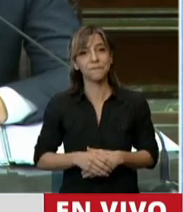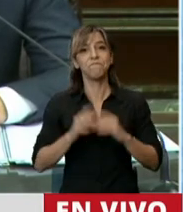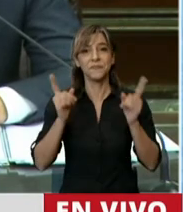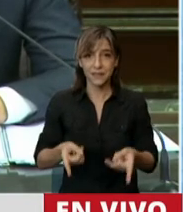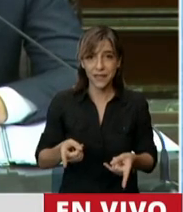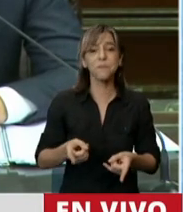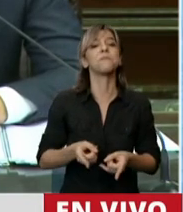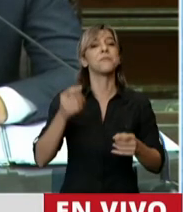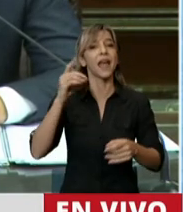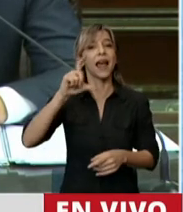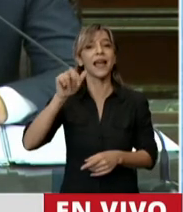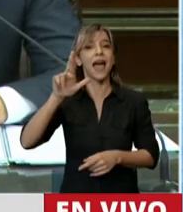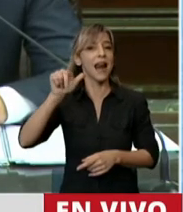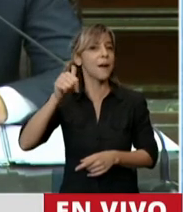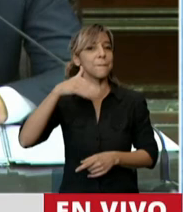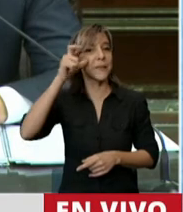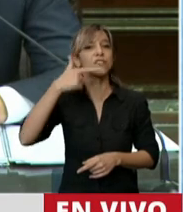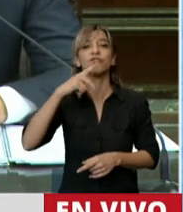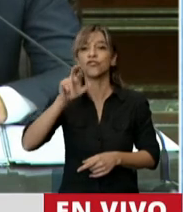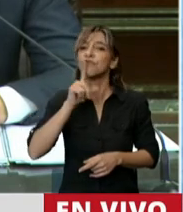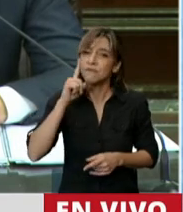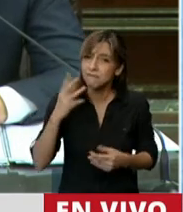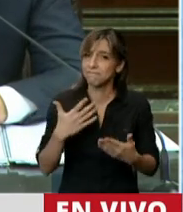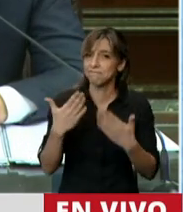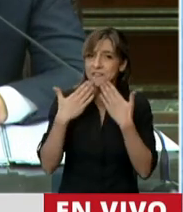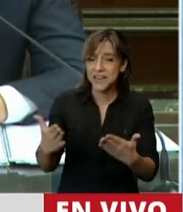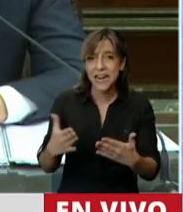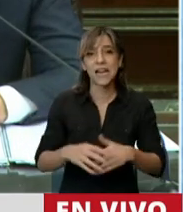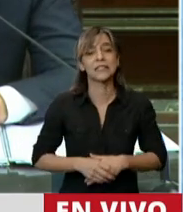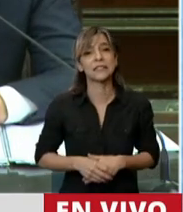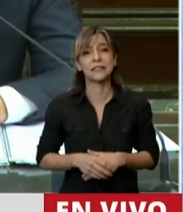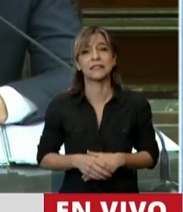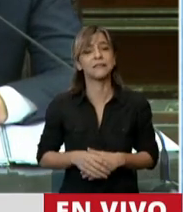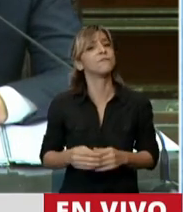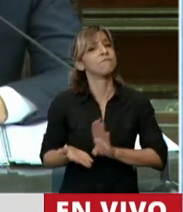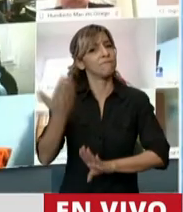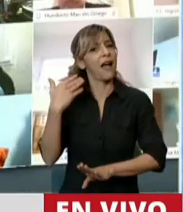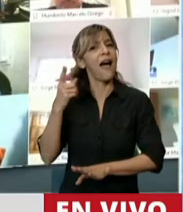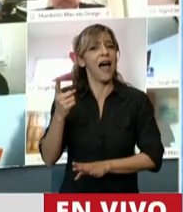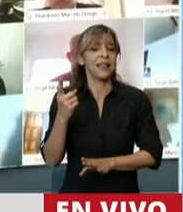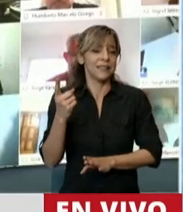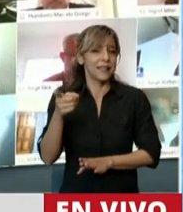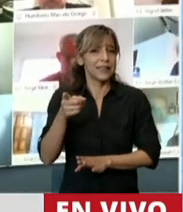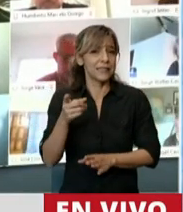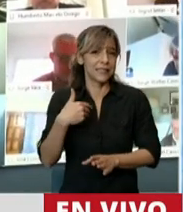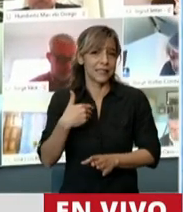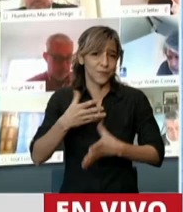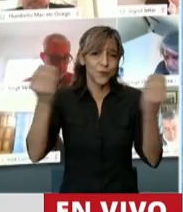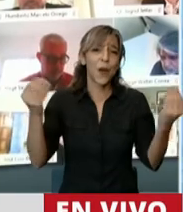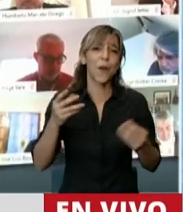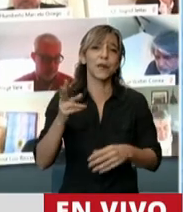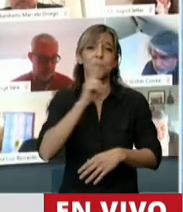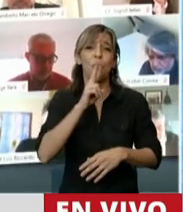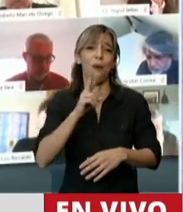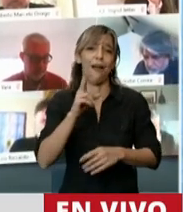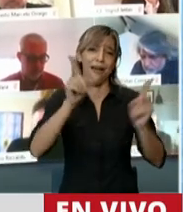Carla, sos una mujer admirable, que no solamente ha recibido la injusticia de los golpes que nos dan a las mujeres que trabajamos por